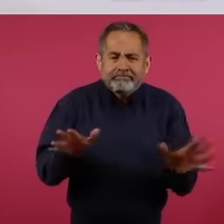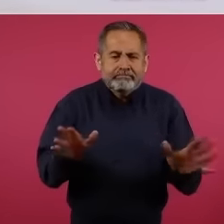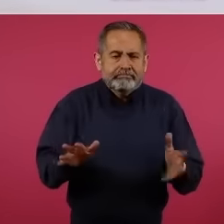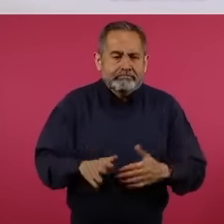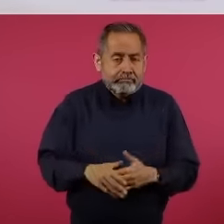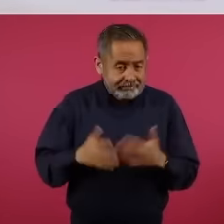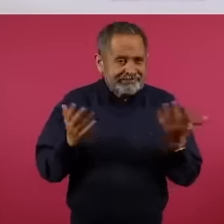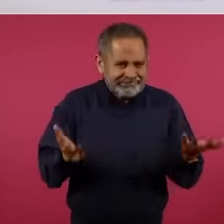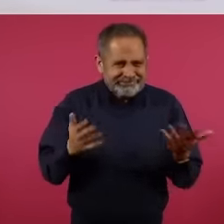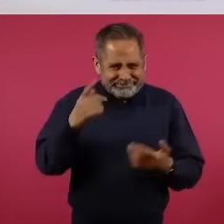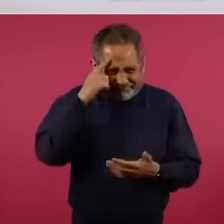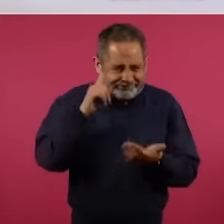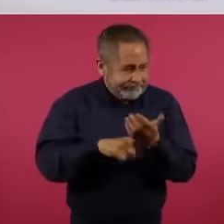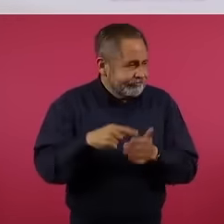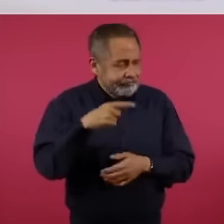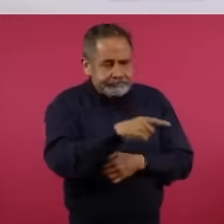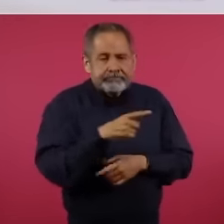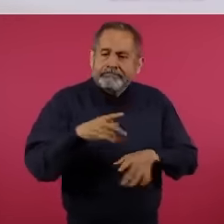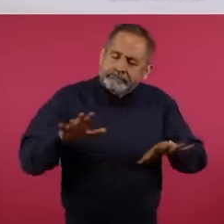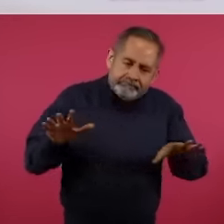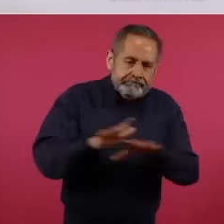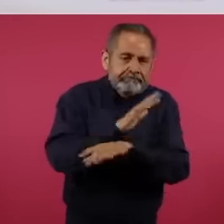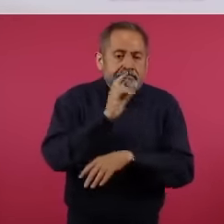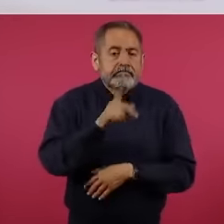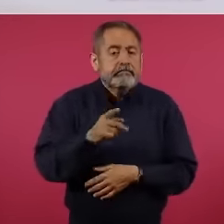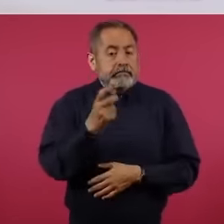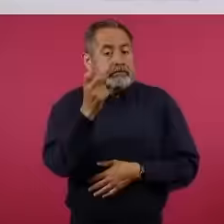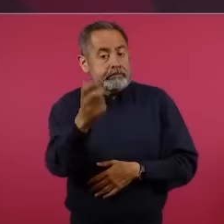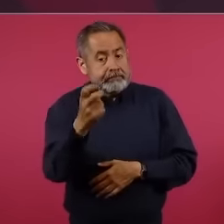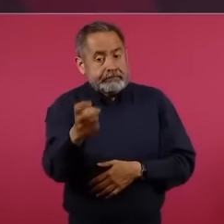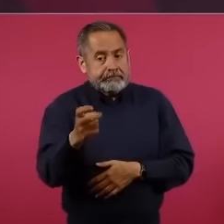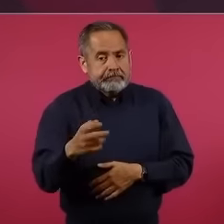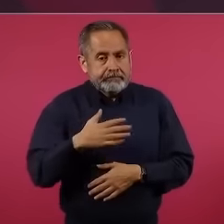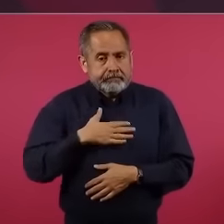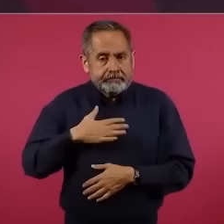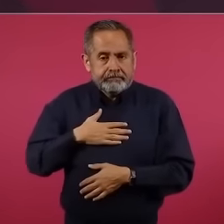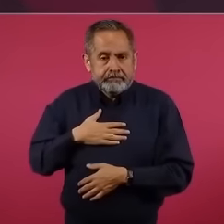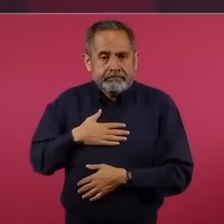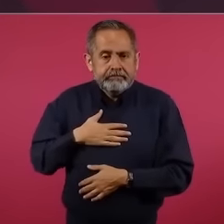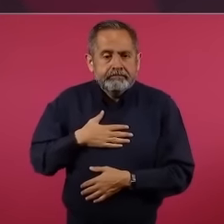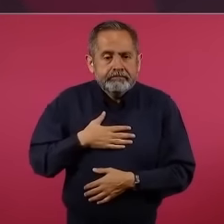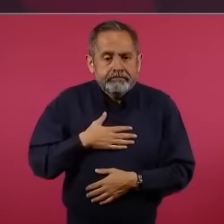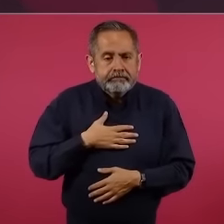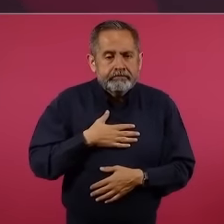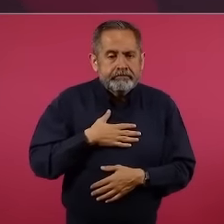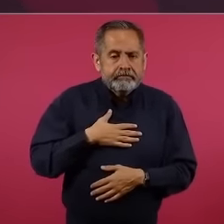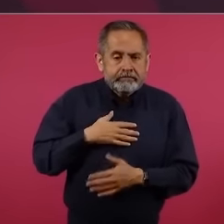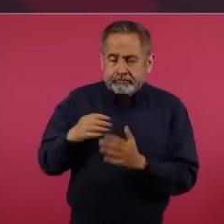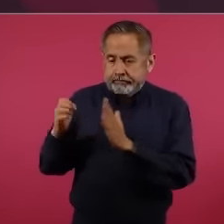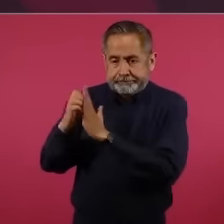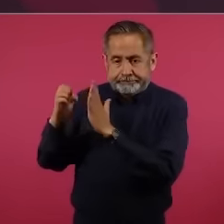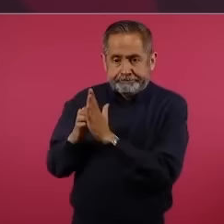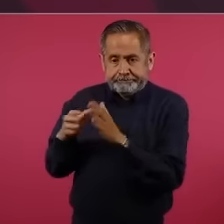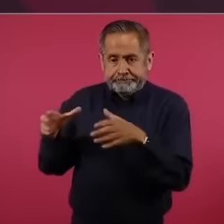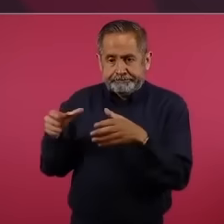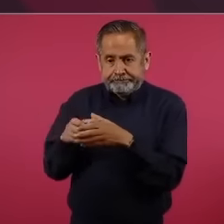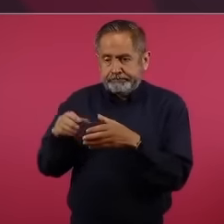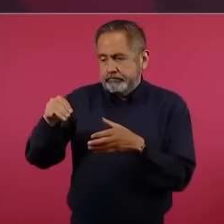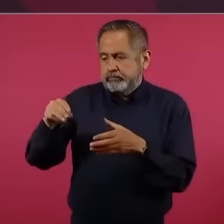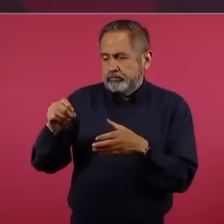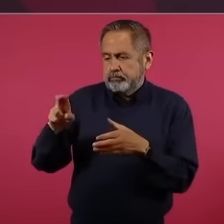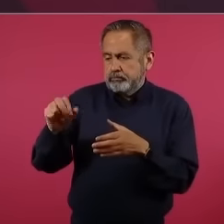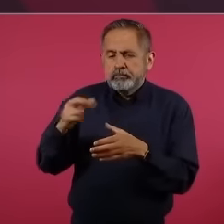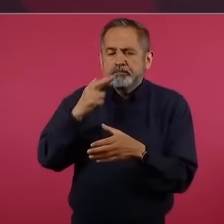Todos estos son cambios. Bueno, nosotros tenemos en los estatutos esa